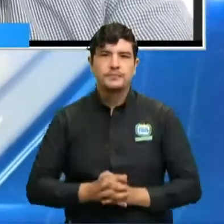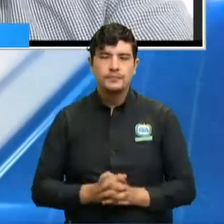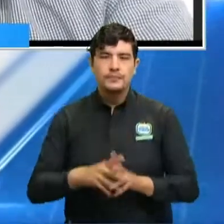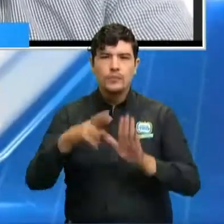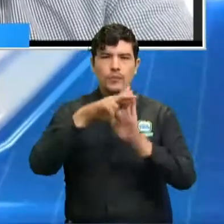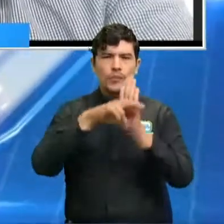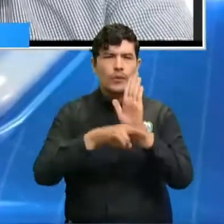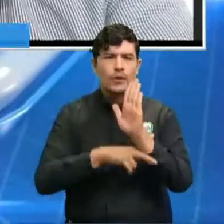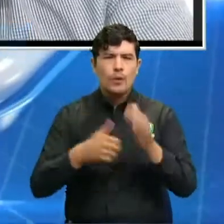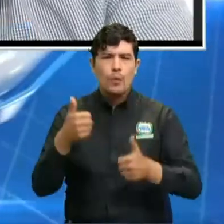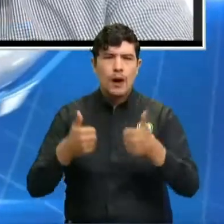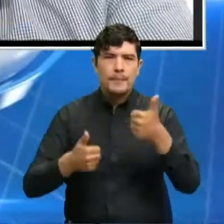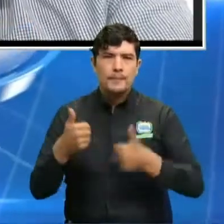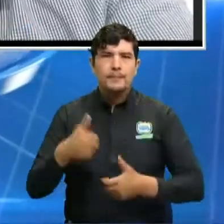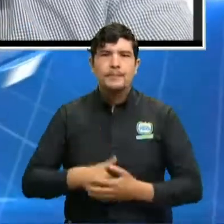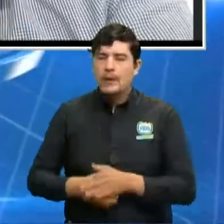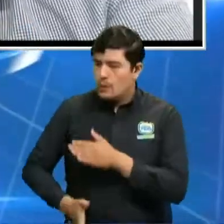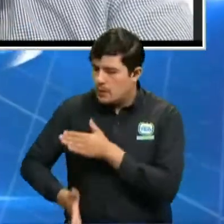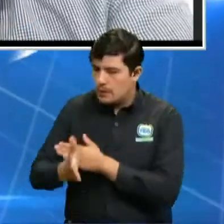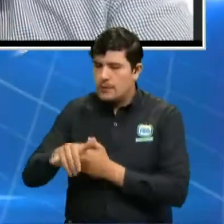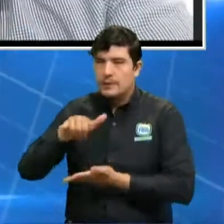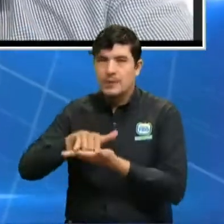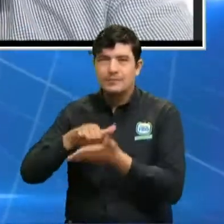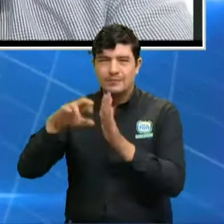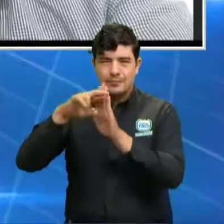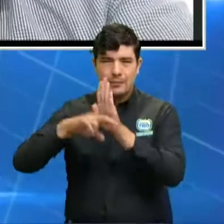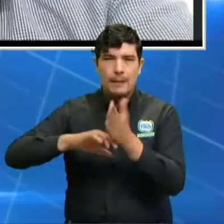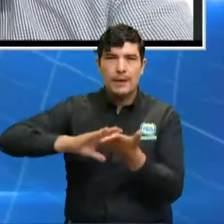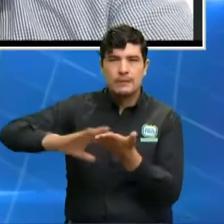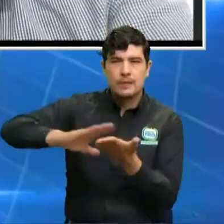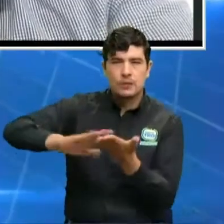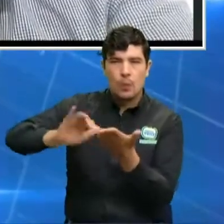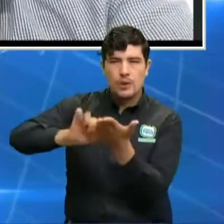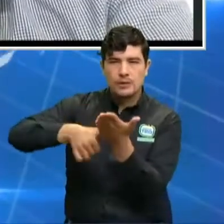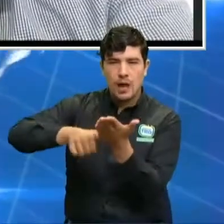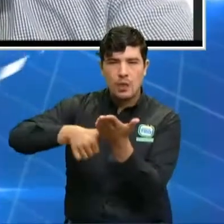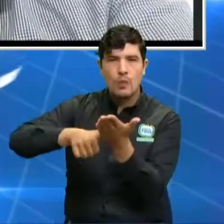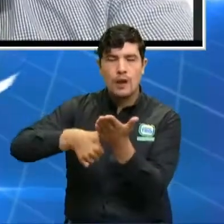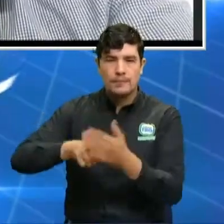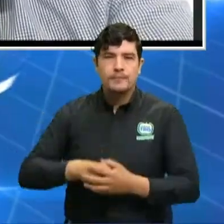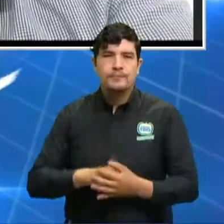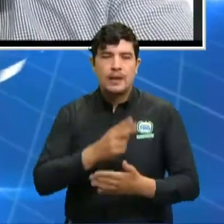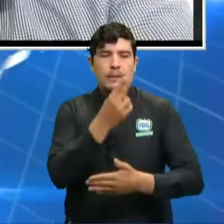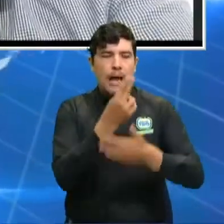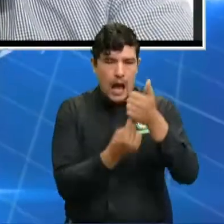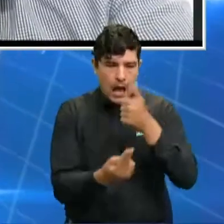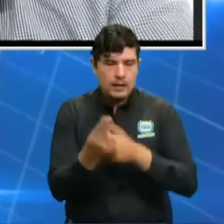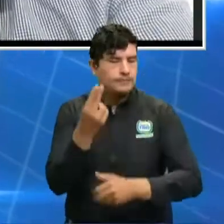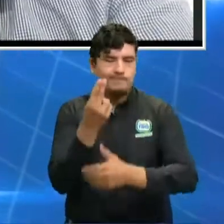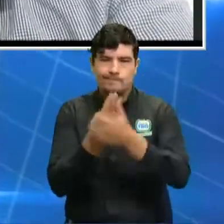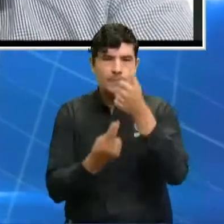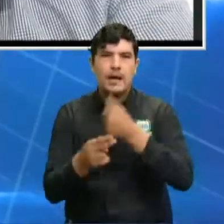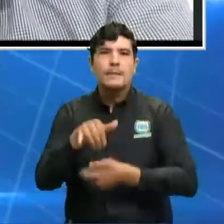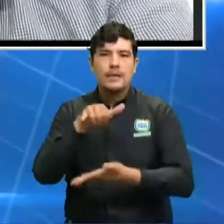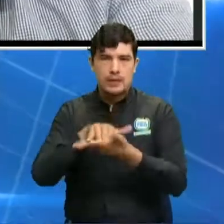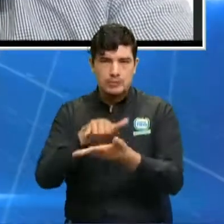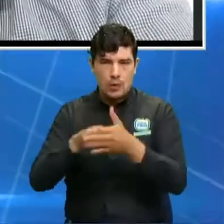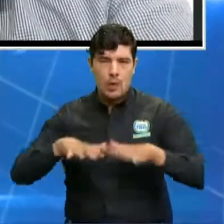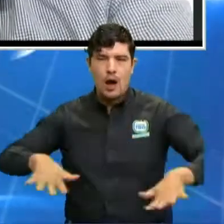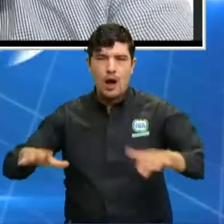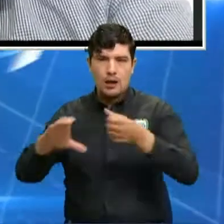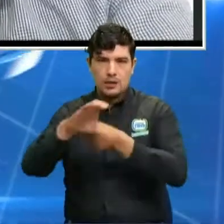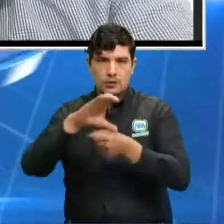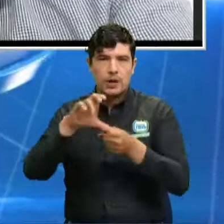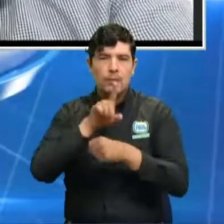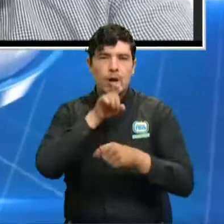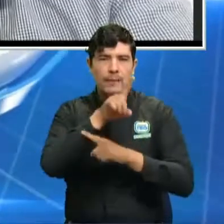puntuales serán continuar con el pico y cédula de movilidad bajo la modalidad de par e impar en el área metropolitana como ya se